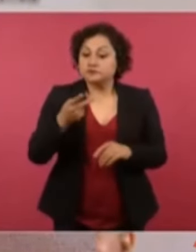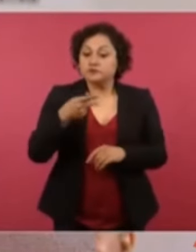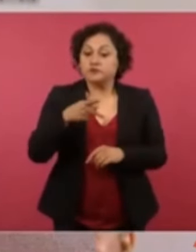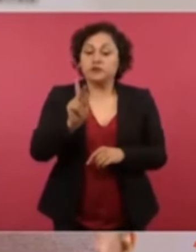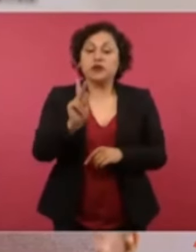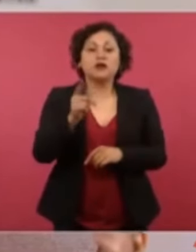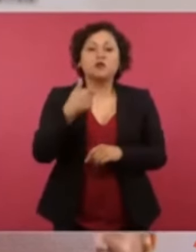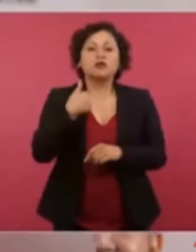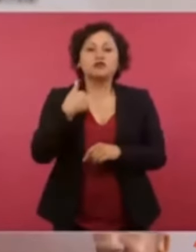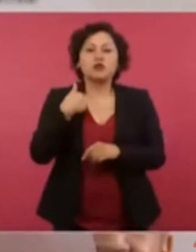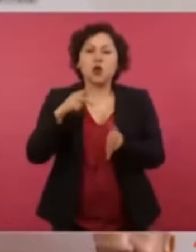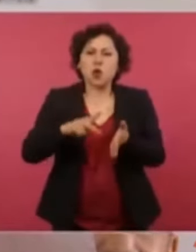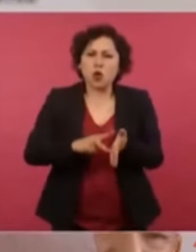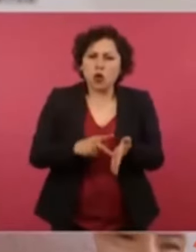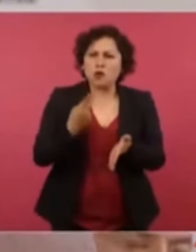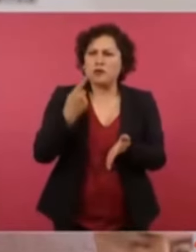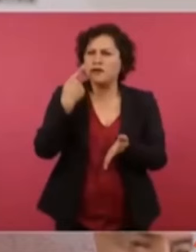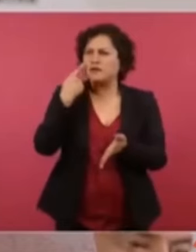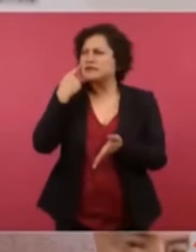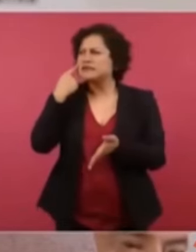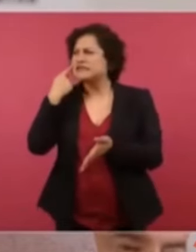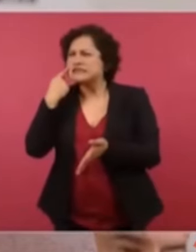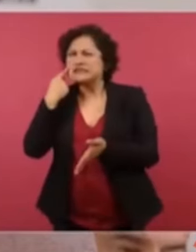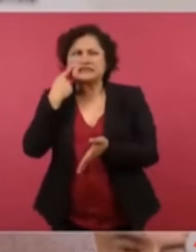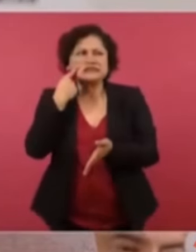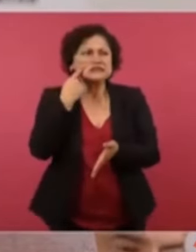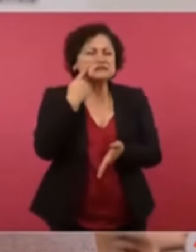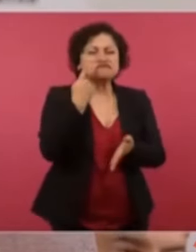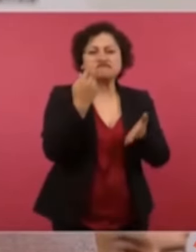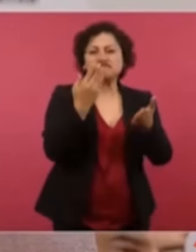como que en aquel tiempo